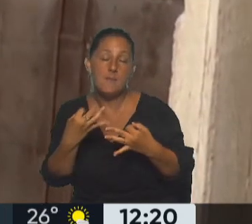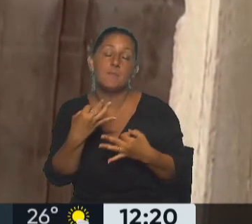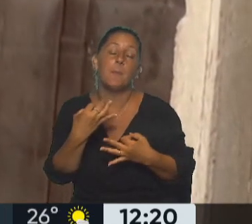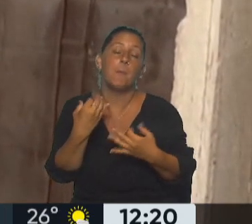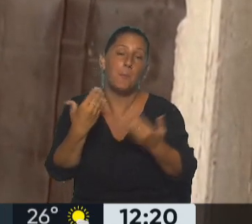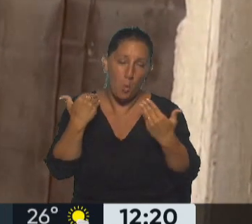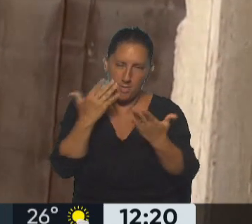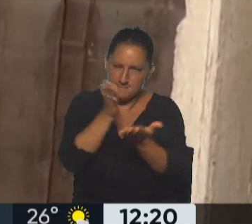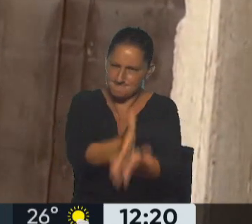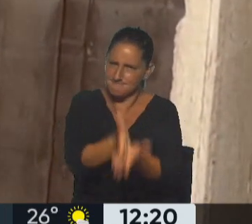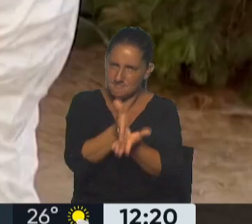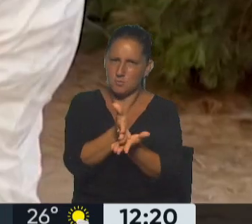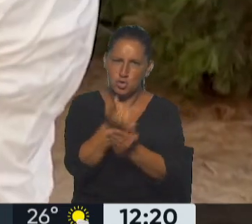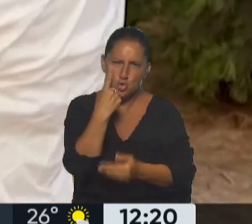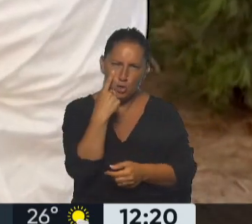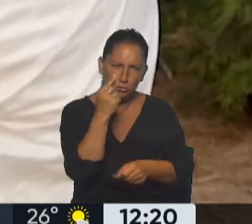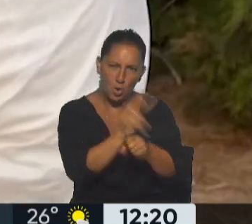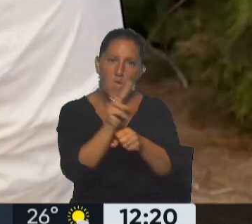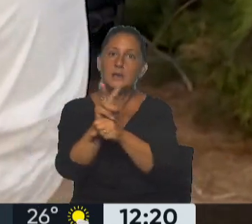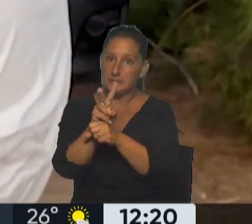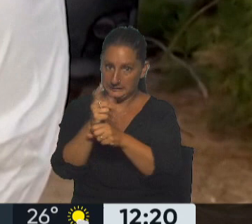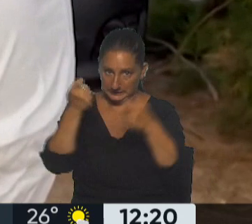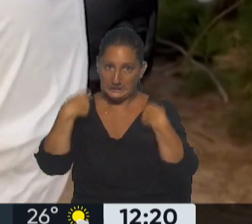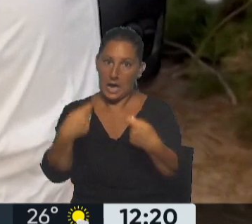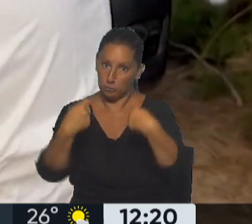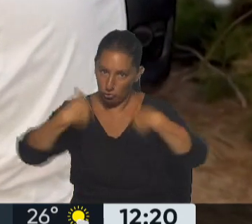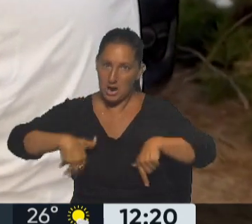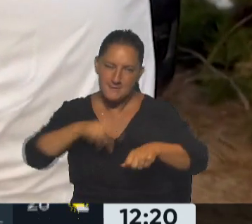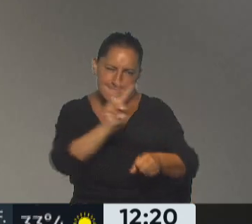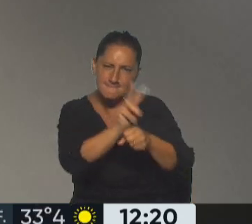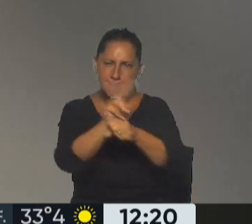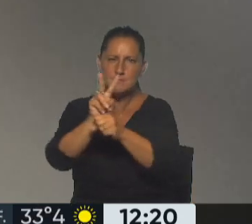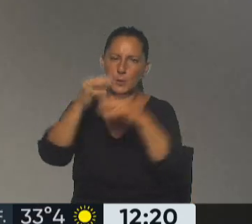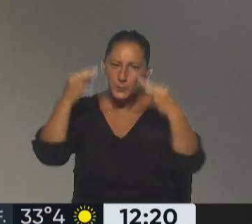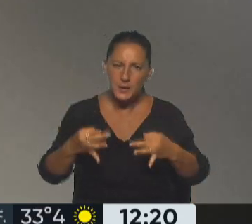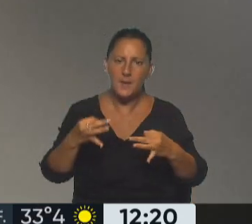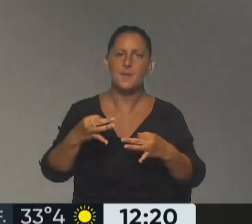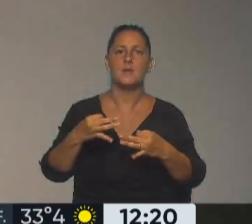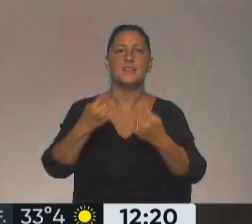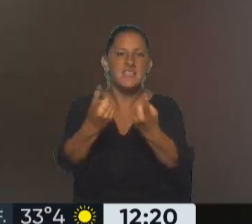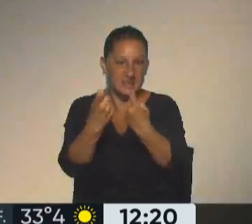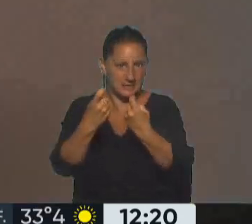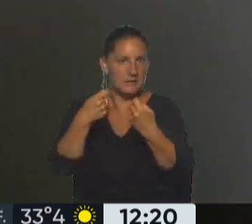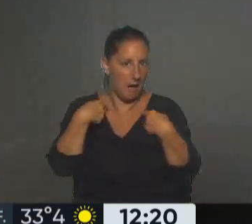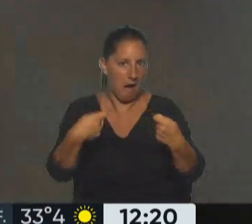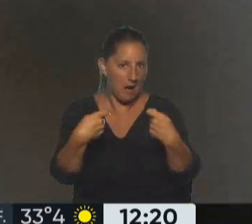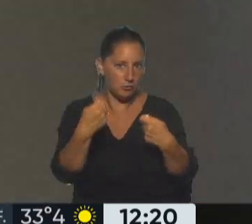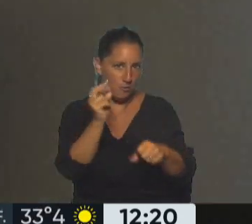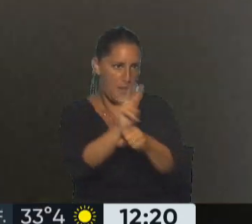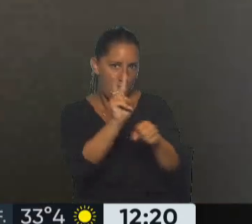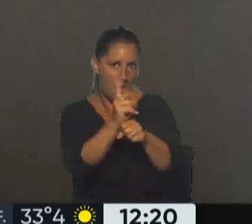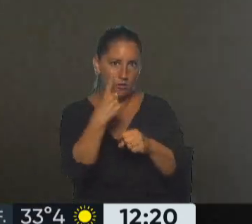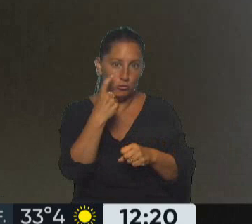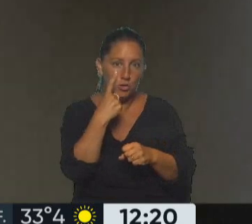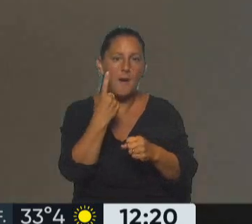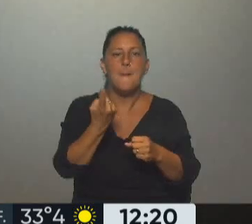puede, bien estricta, aunque es muy caro hacerla, pero hacer la vigilancia insume muchos recursos para por lo menos saber por